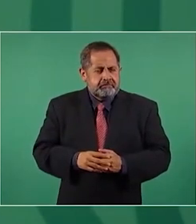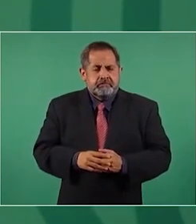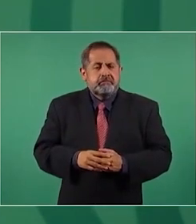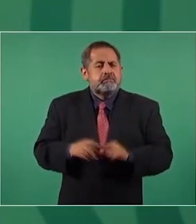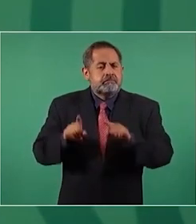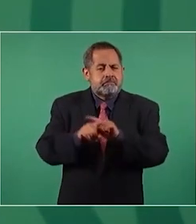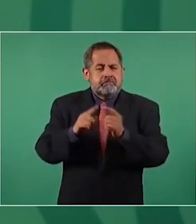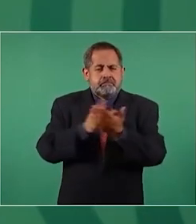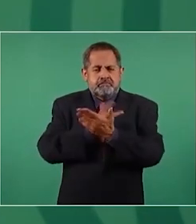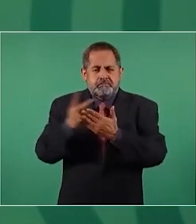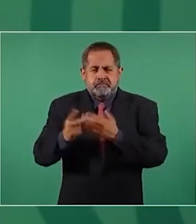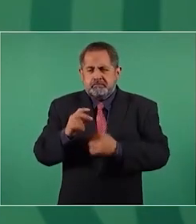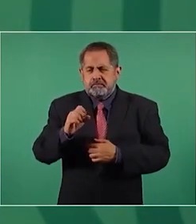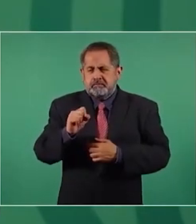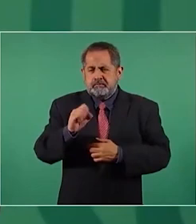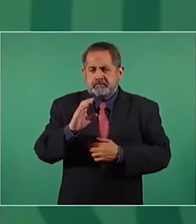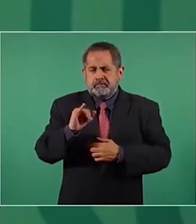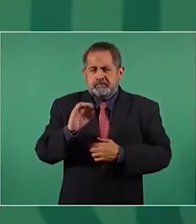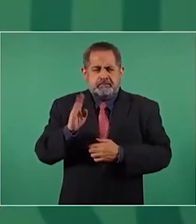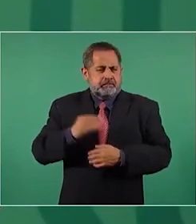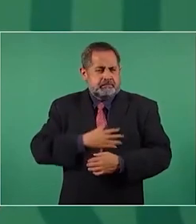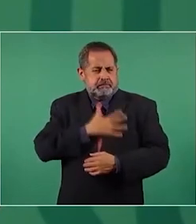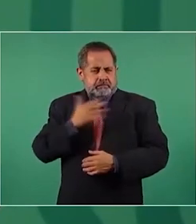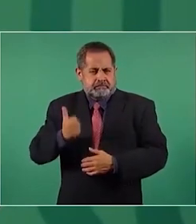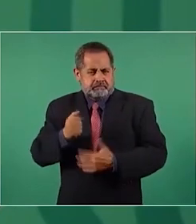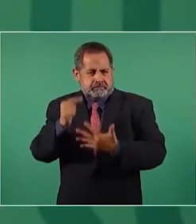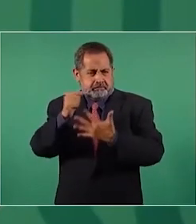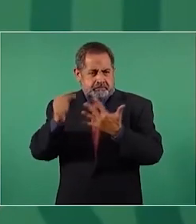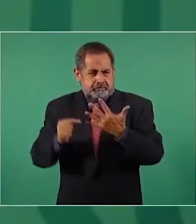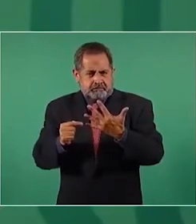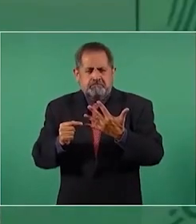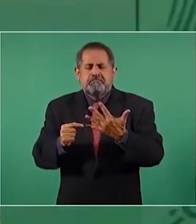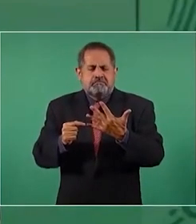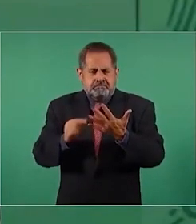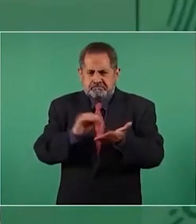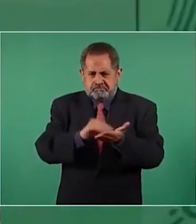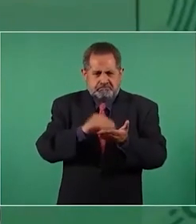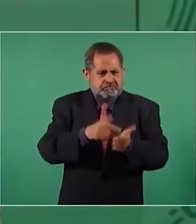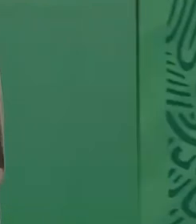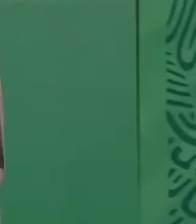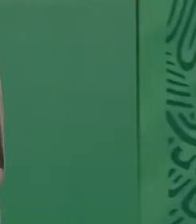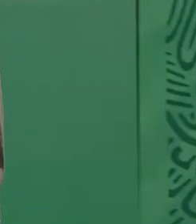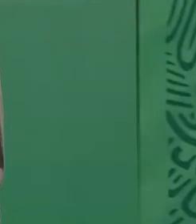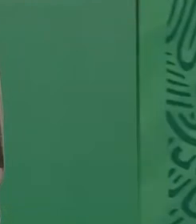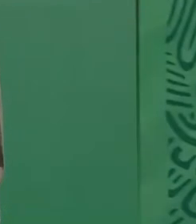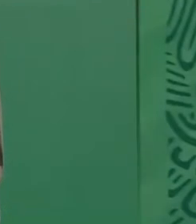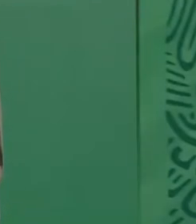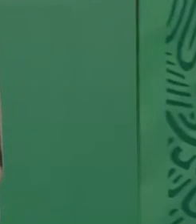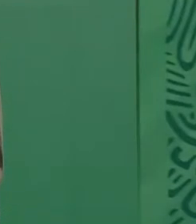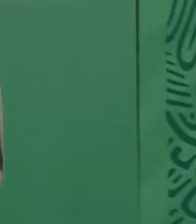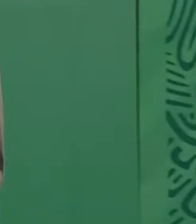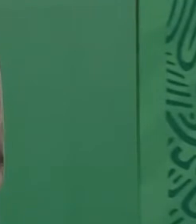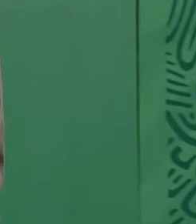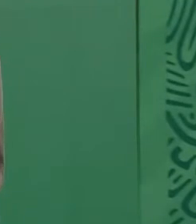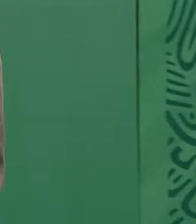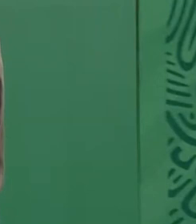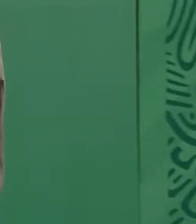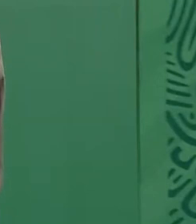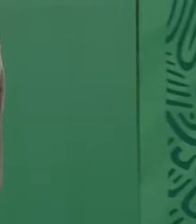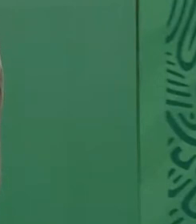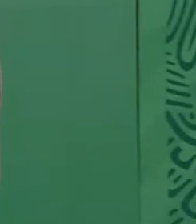programas de bienestar y compensarlos